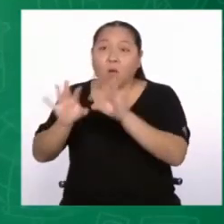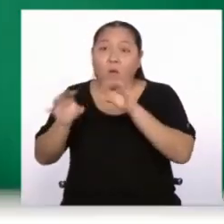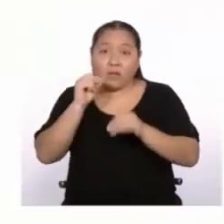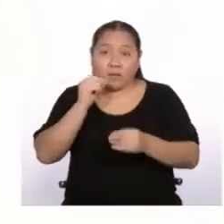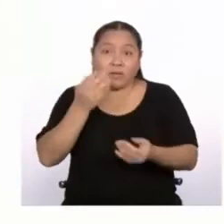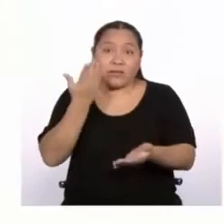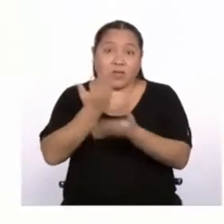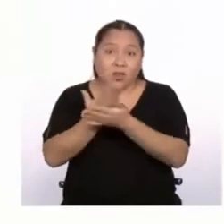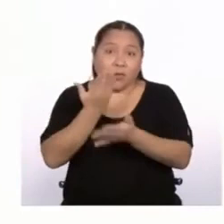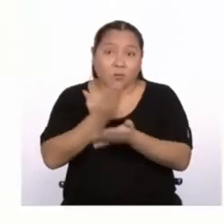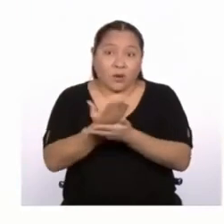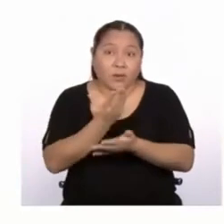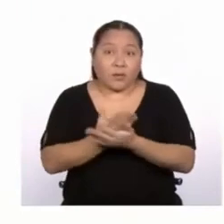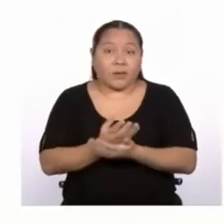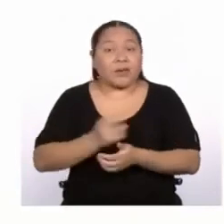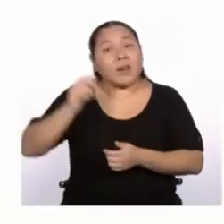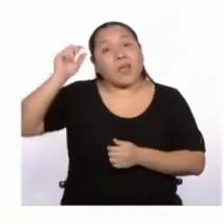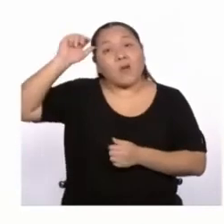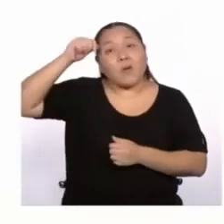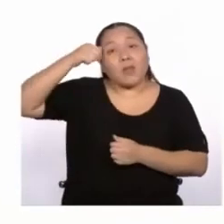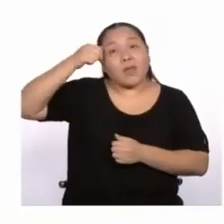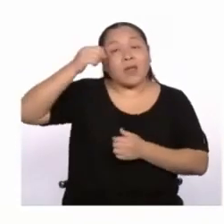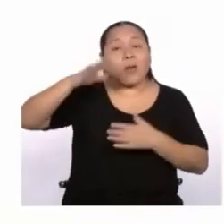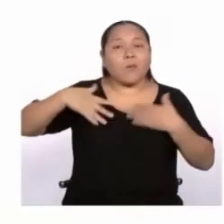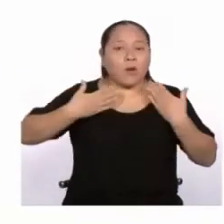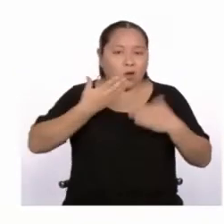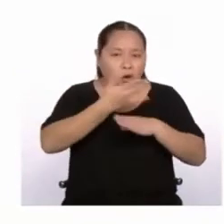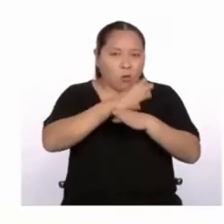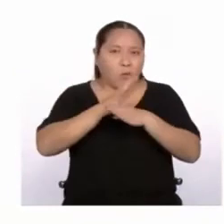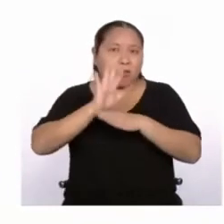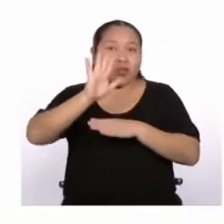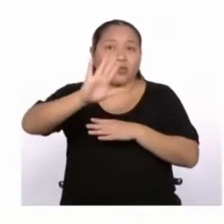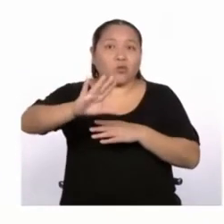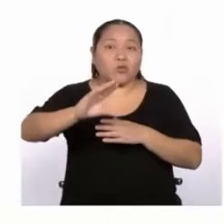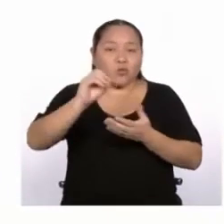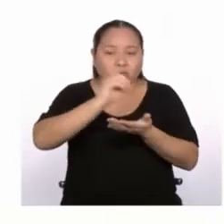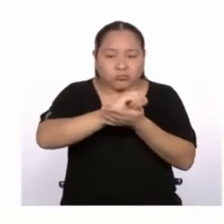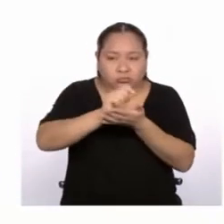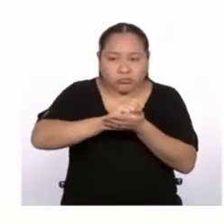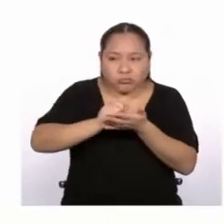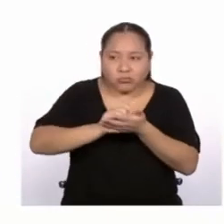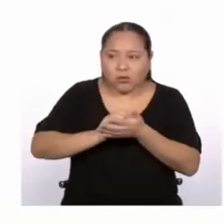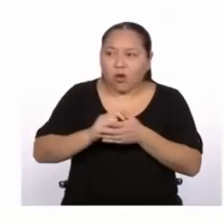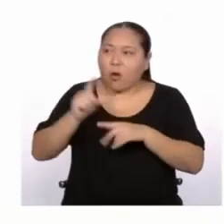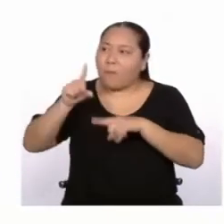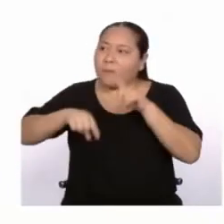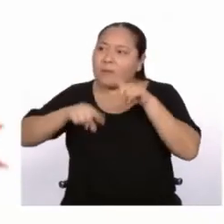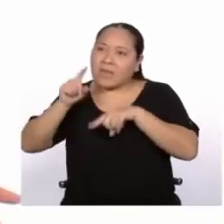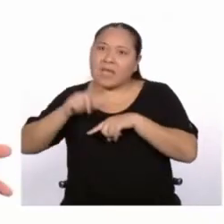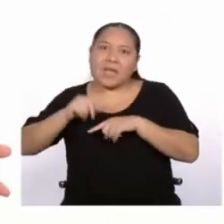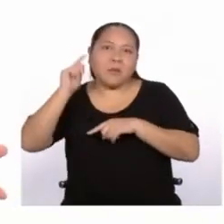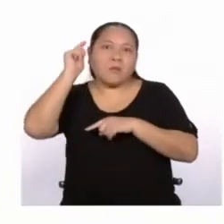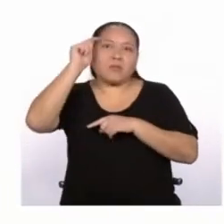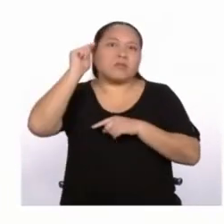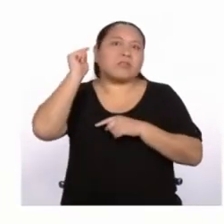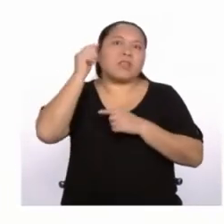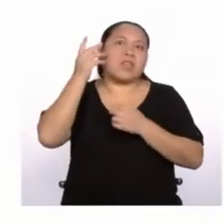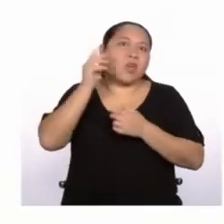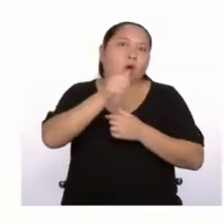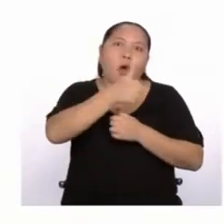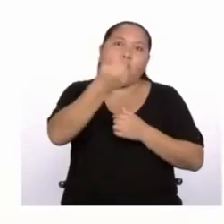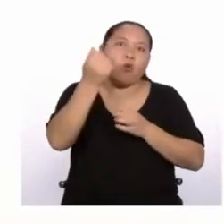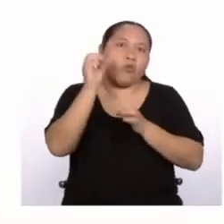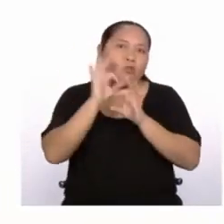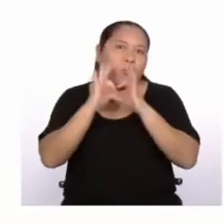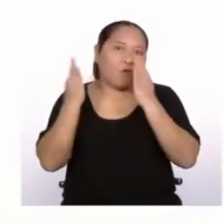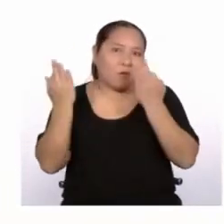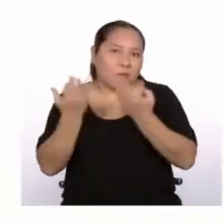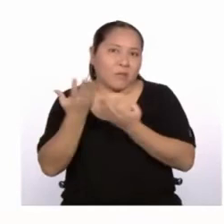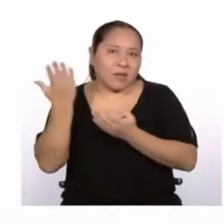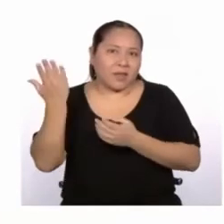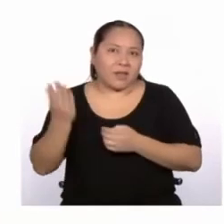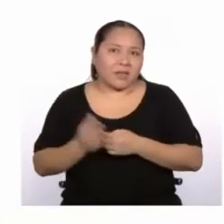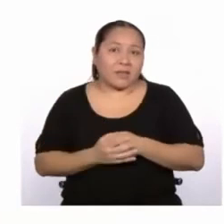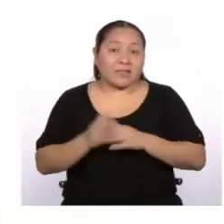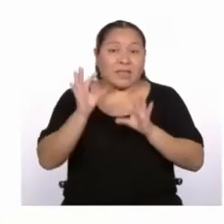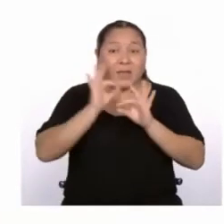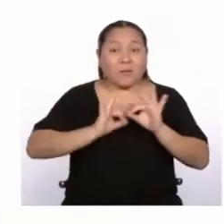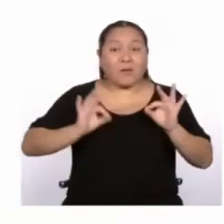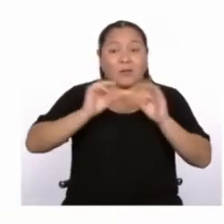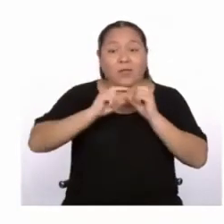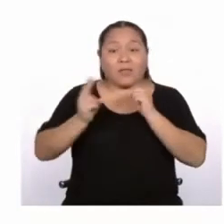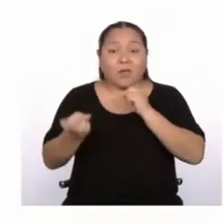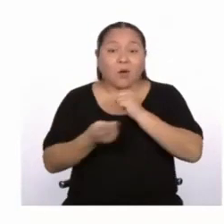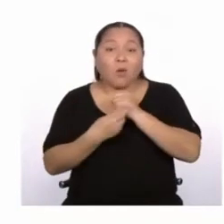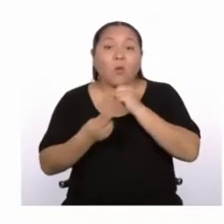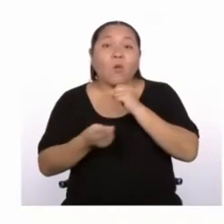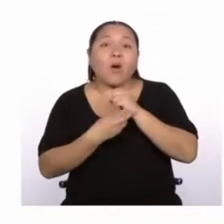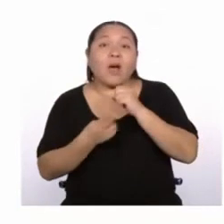sustenten. Recuerden que pueden compartir sus trabajos con primos, tías o algún familiar. Es importante que puedan registrar sus